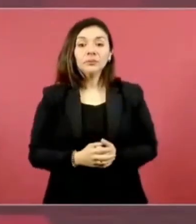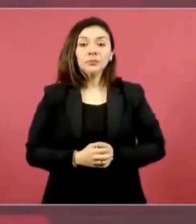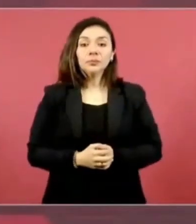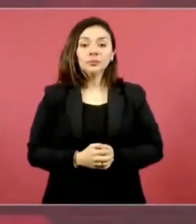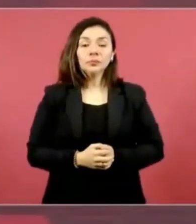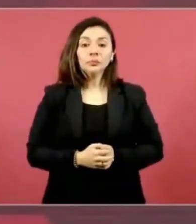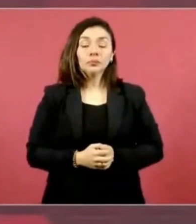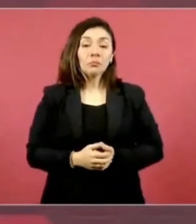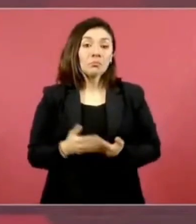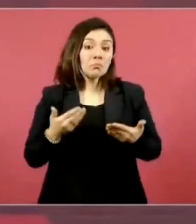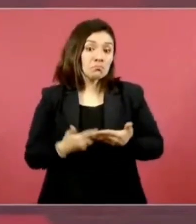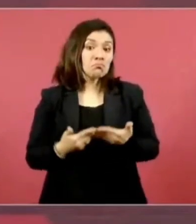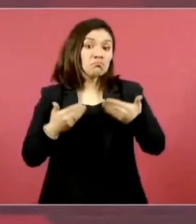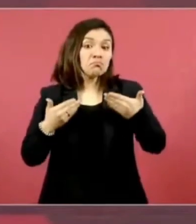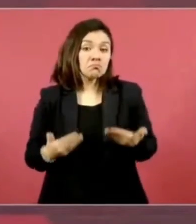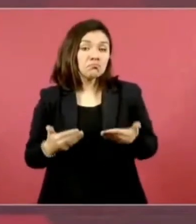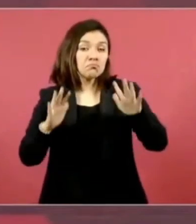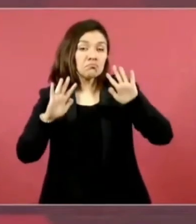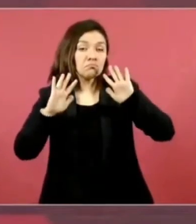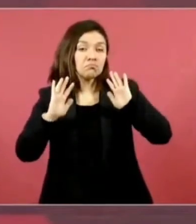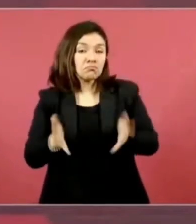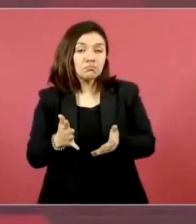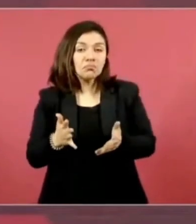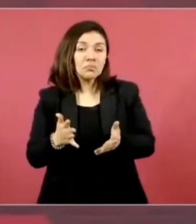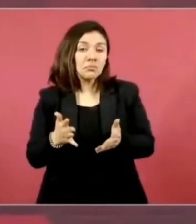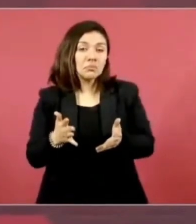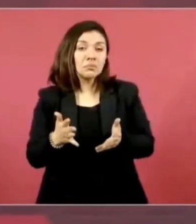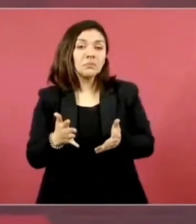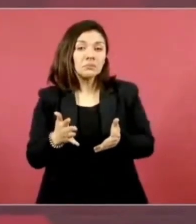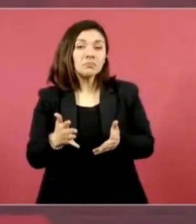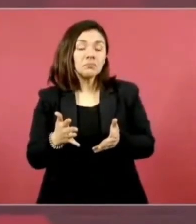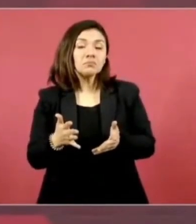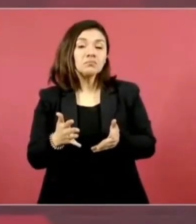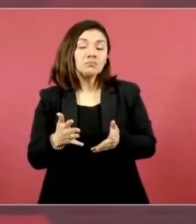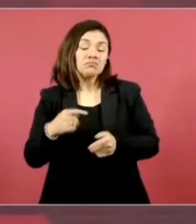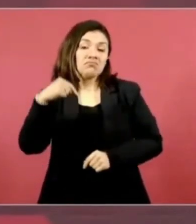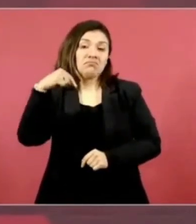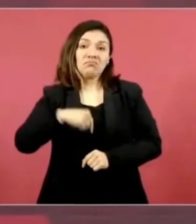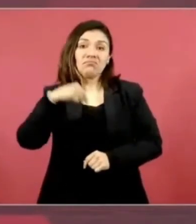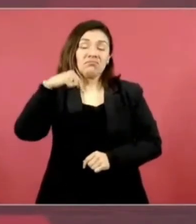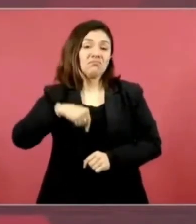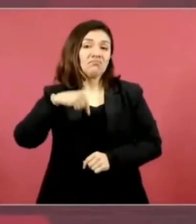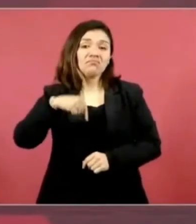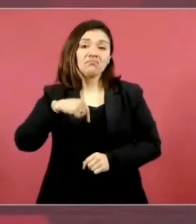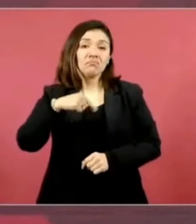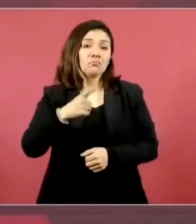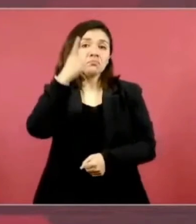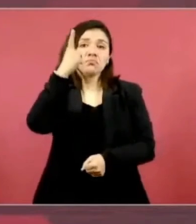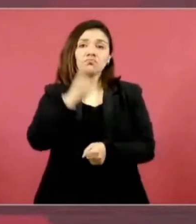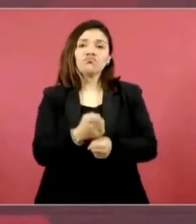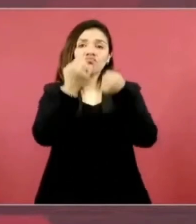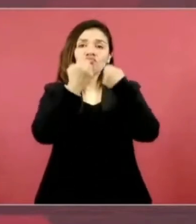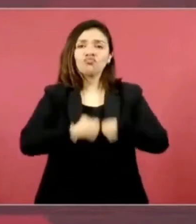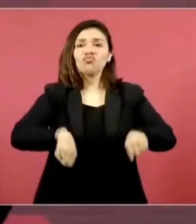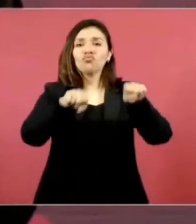ya somos los principales socios